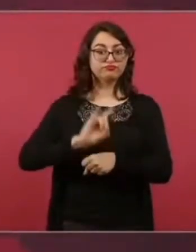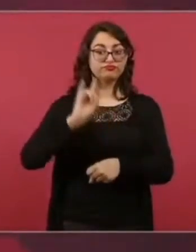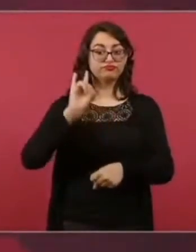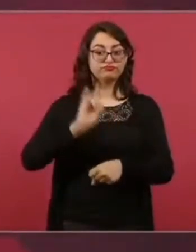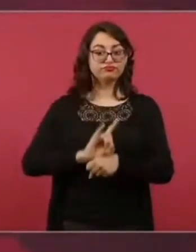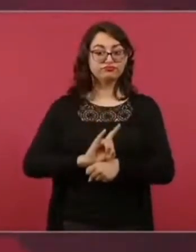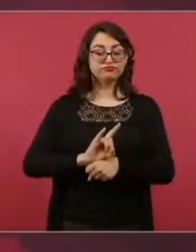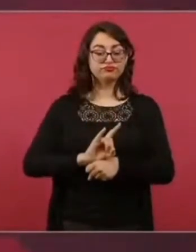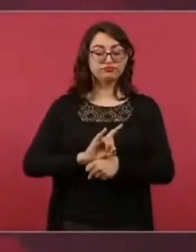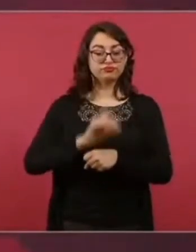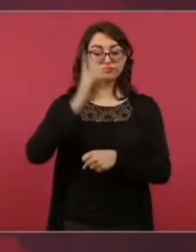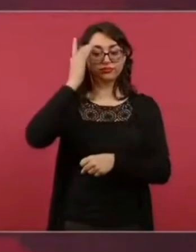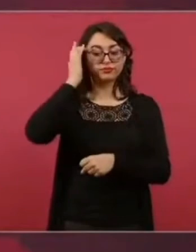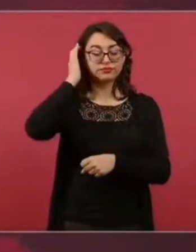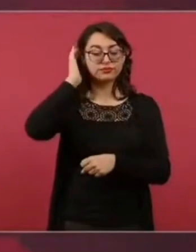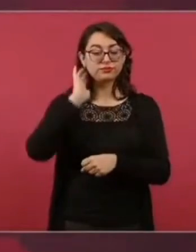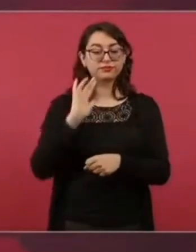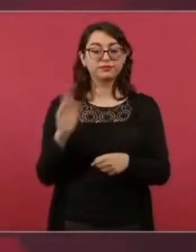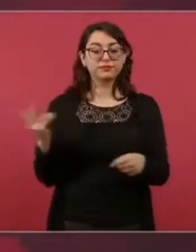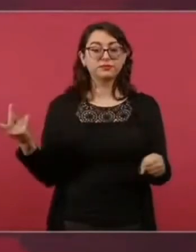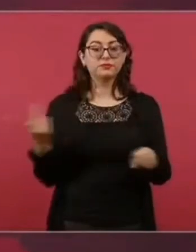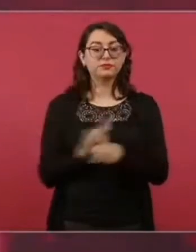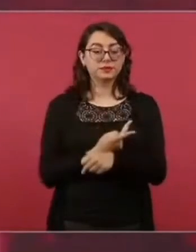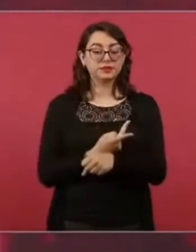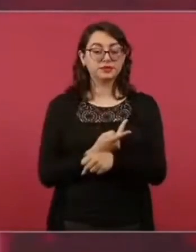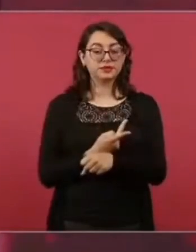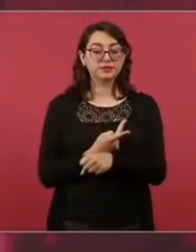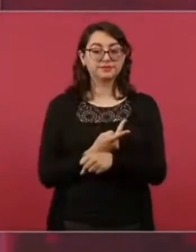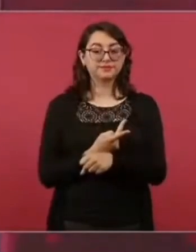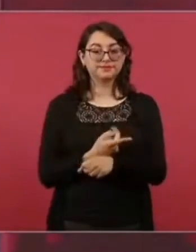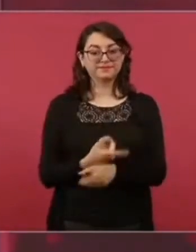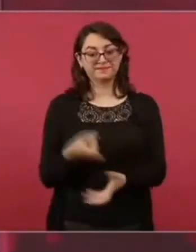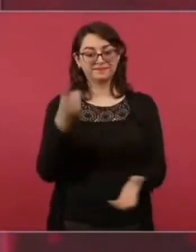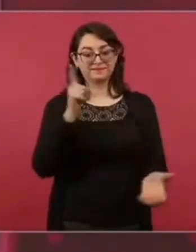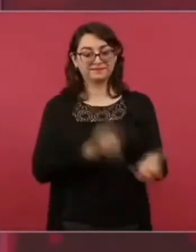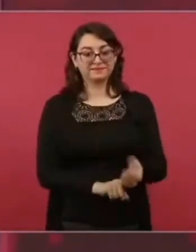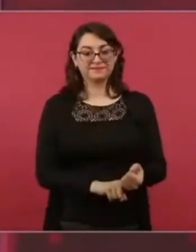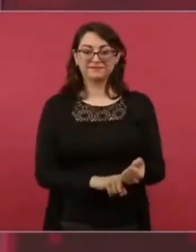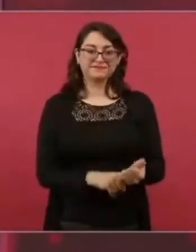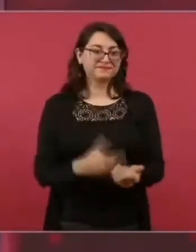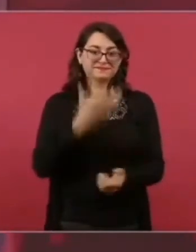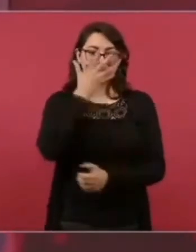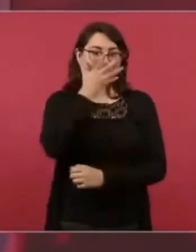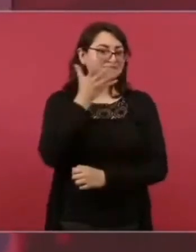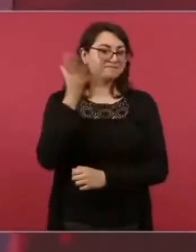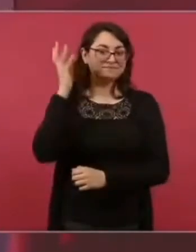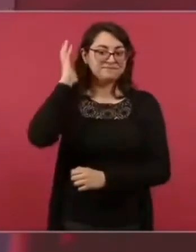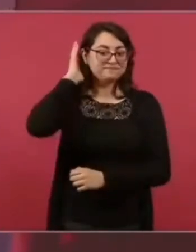ocultaban lo que verdaderamente representan